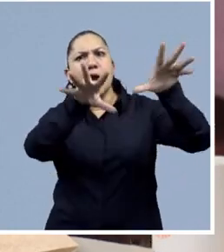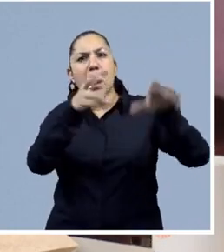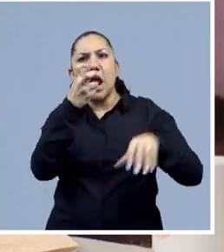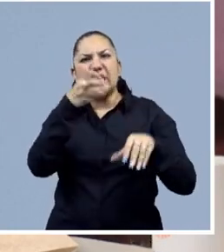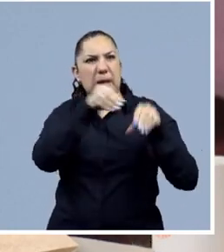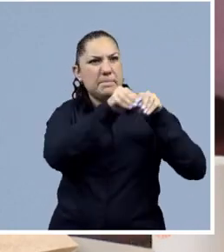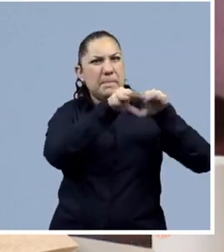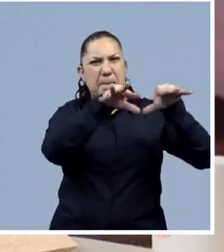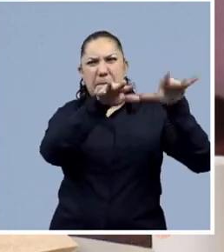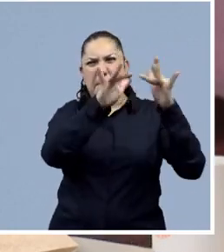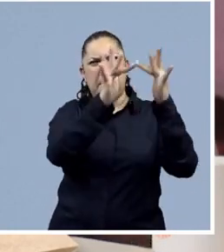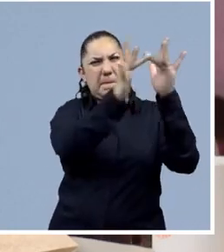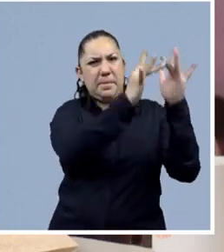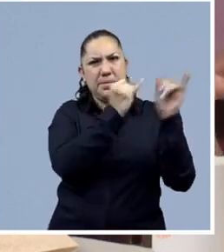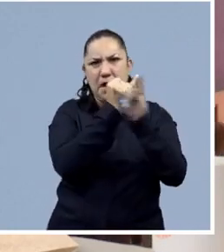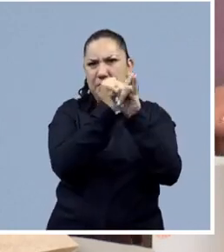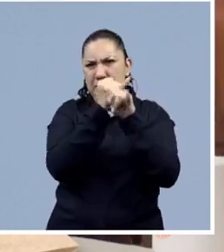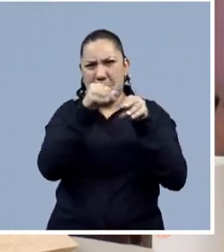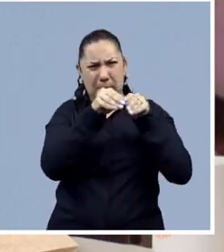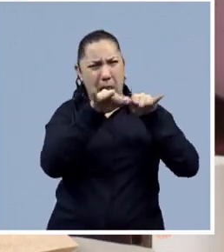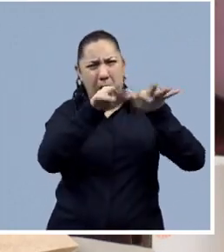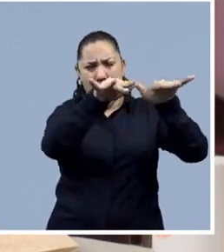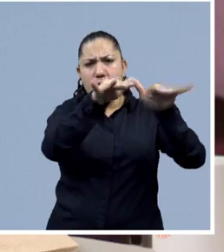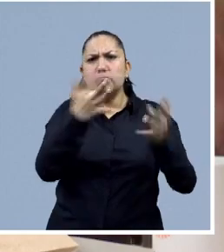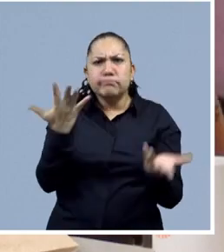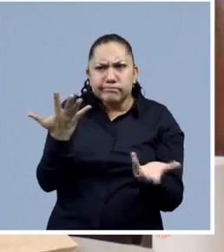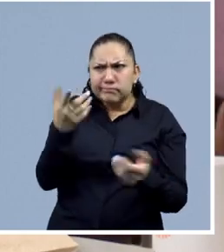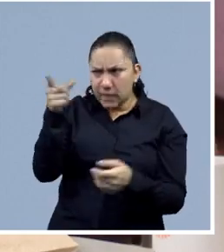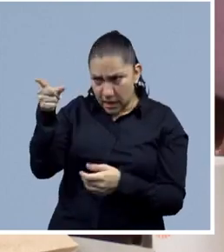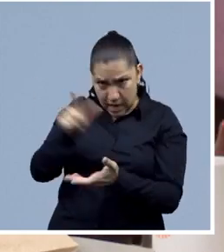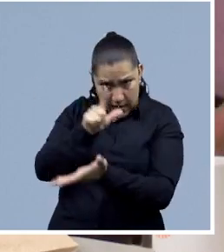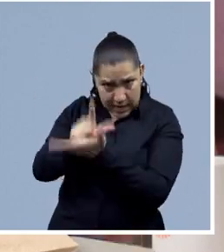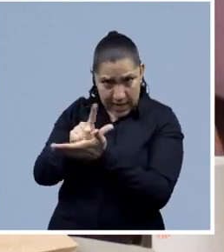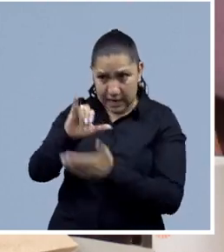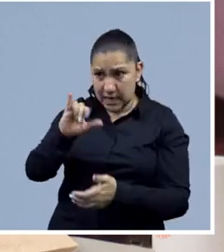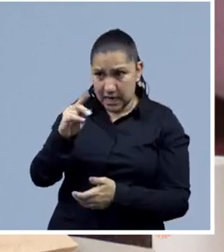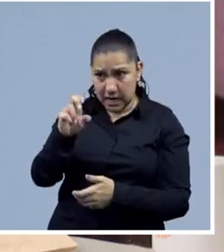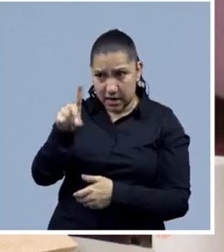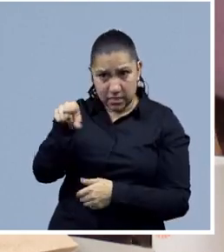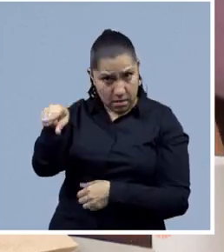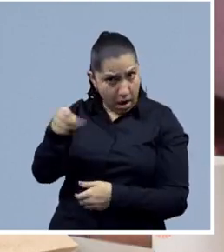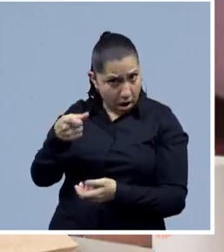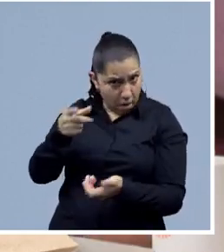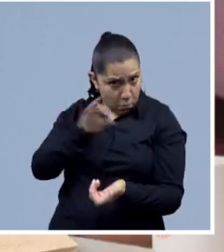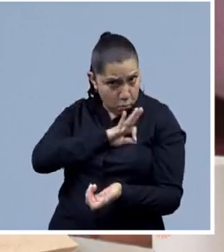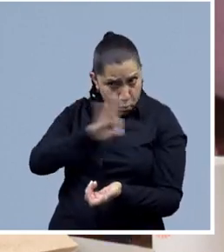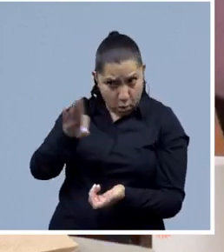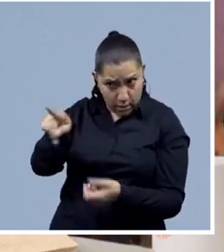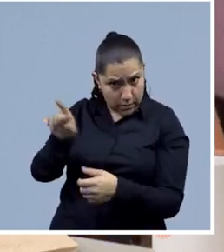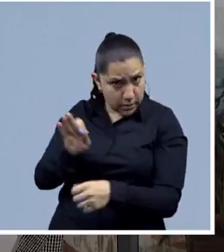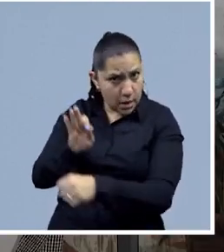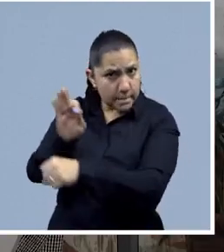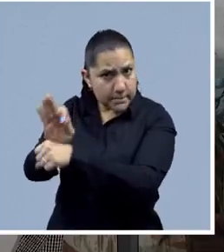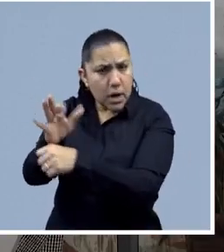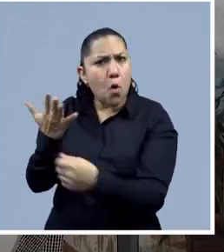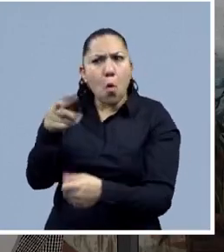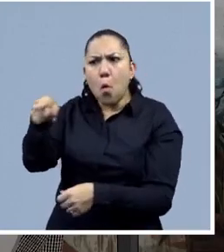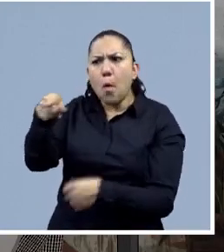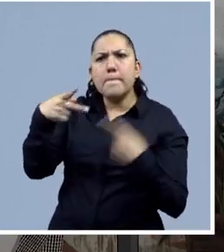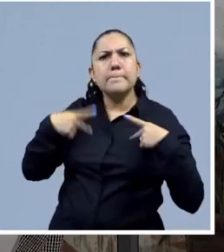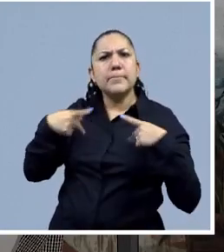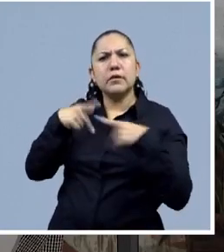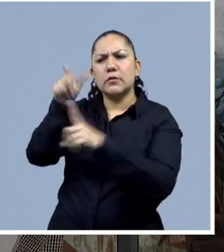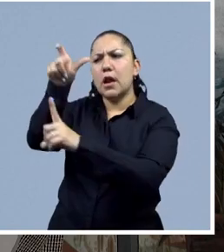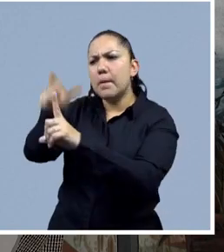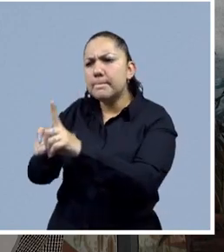Ingrid puede aplicar en este caso, y si no es así, ¿cómo? Y si no es así, ¿qué es lo que puede proteger a las víctimas de no volver